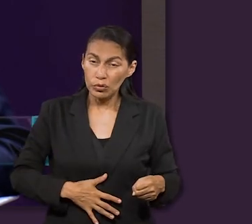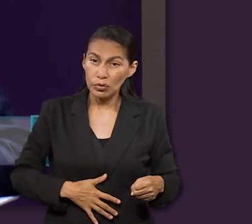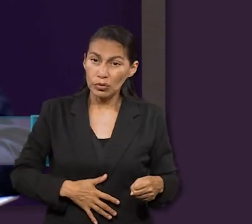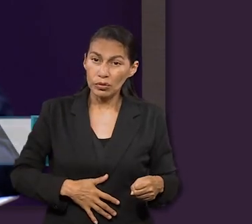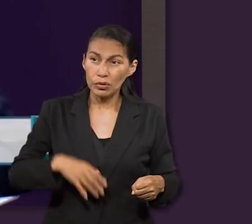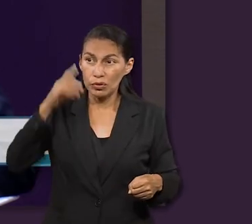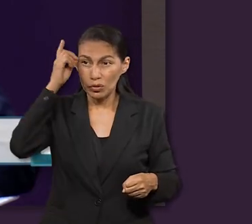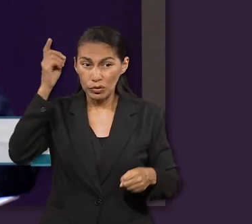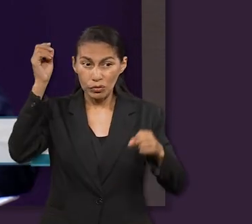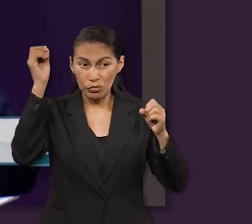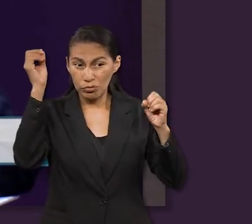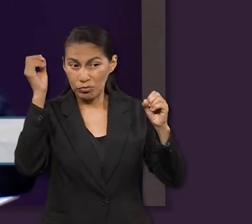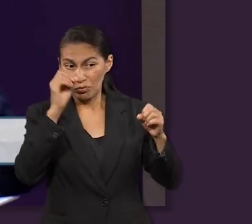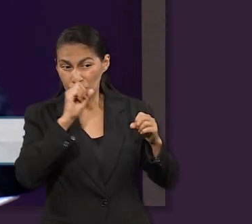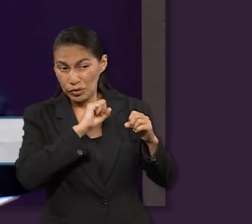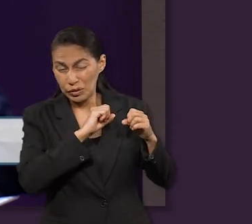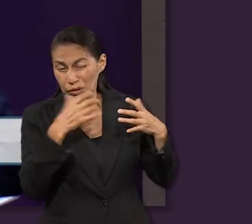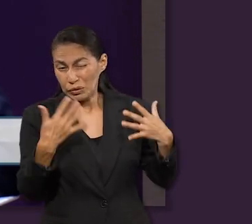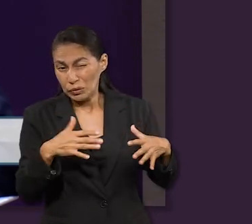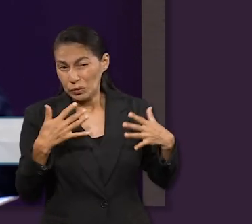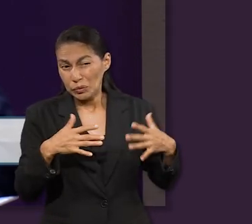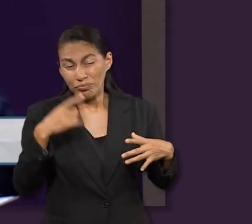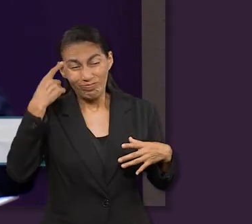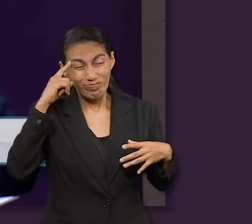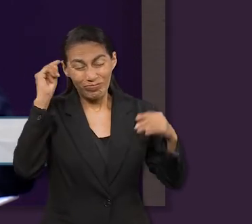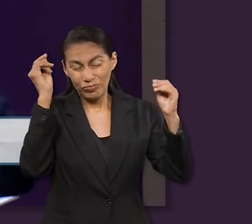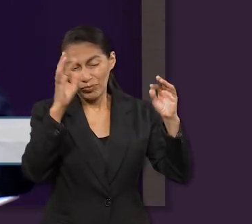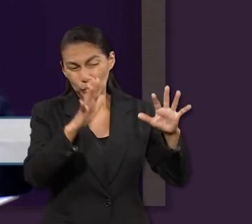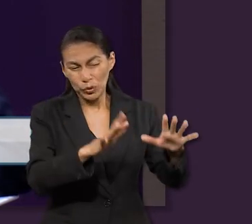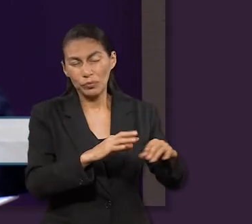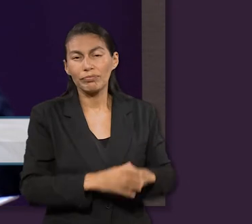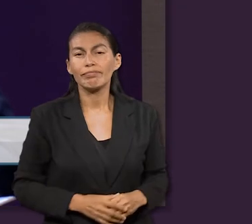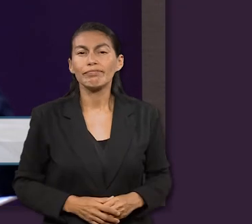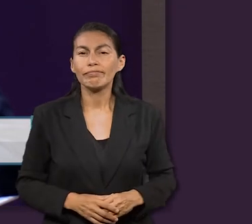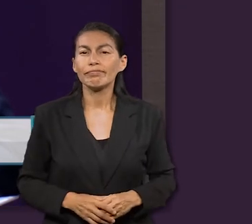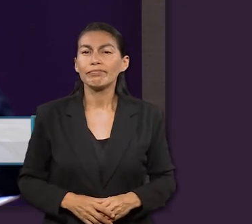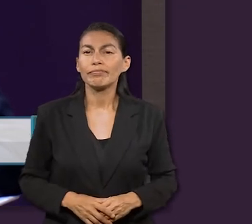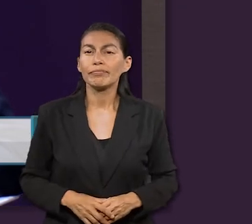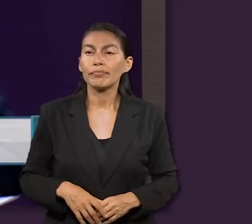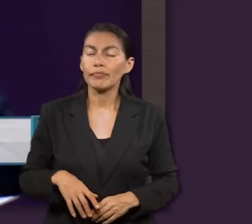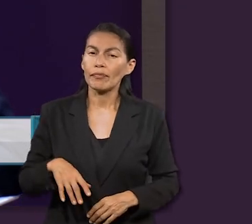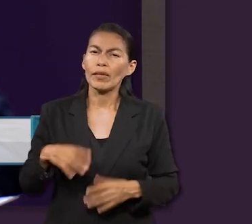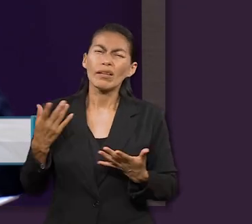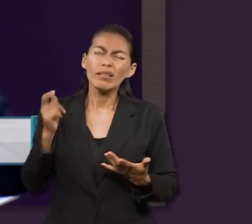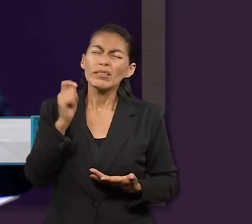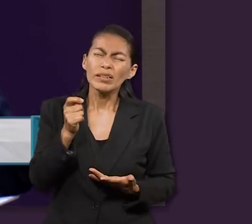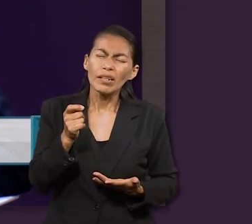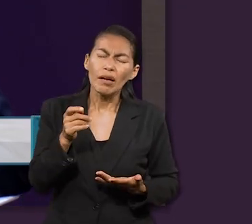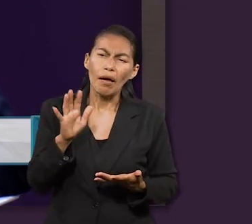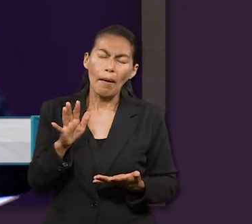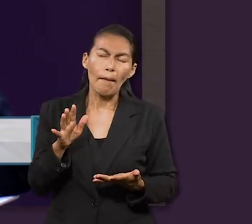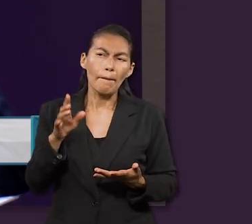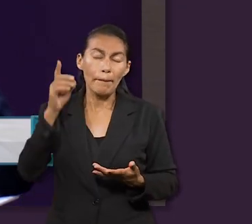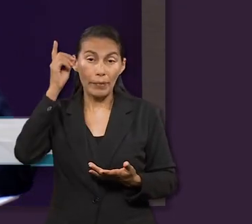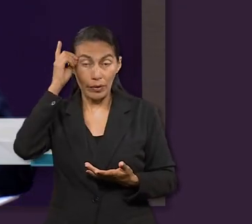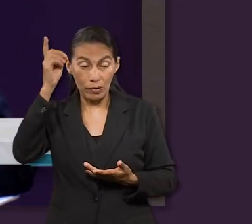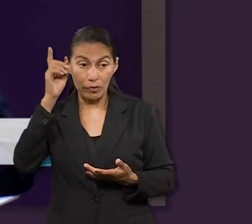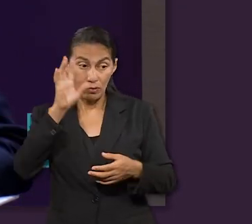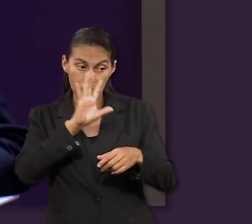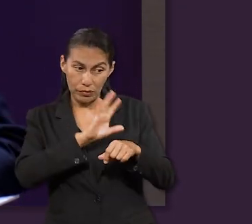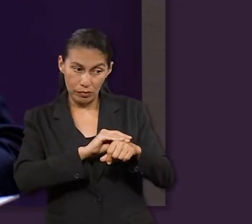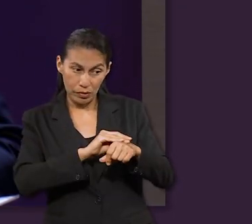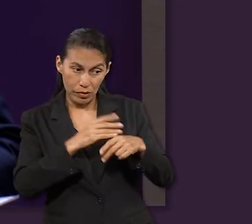La ira de Dios en este pasaje, pues, denota que Dios permite que la humanidad